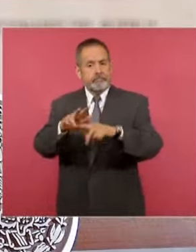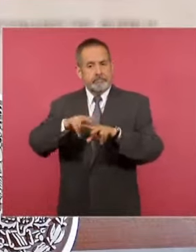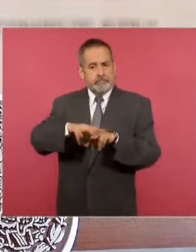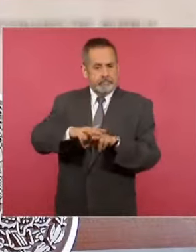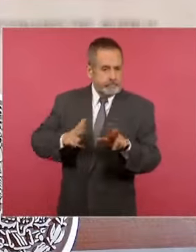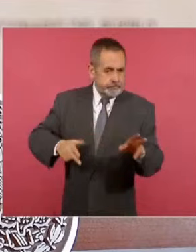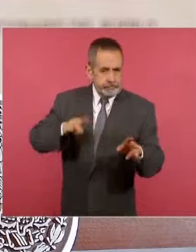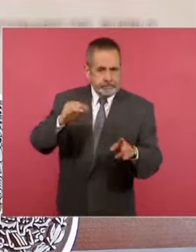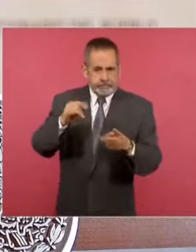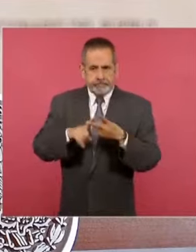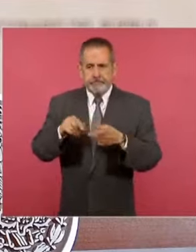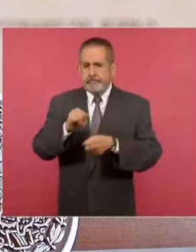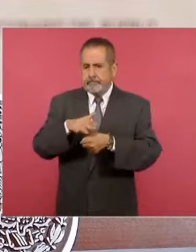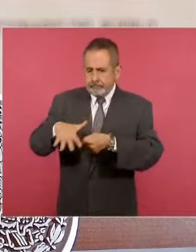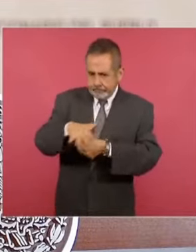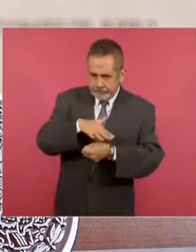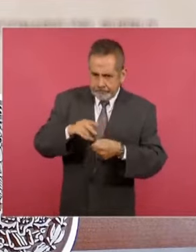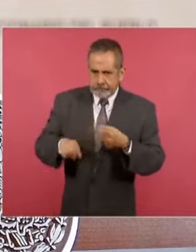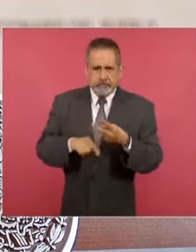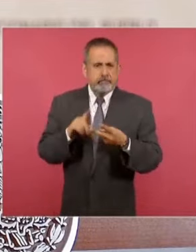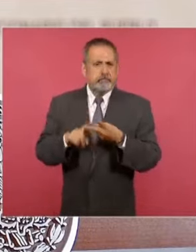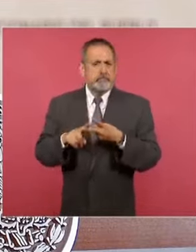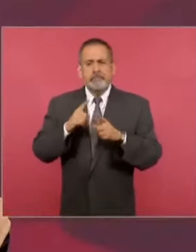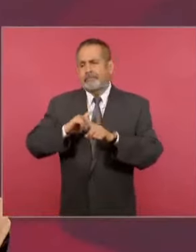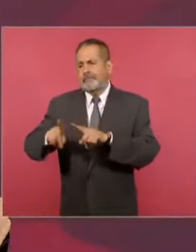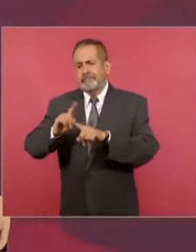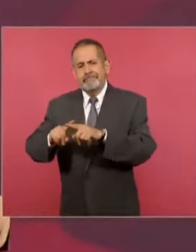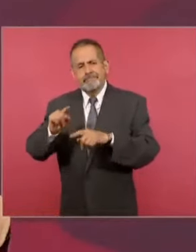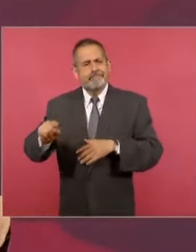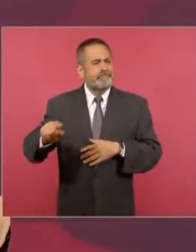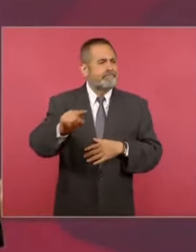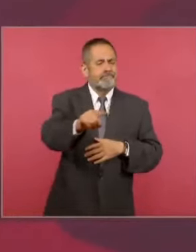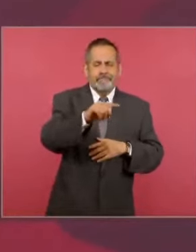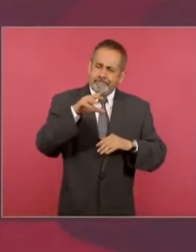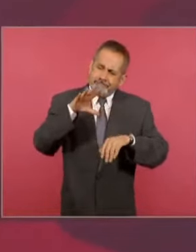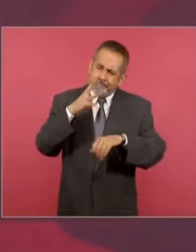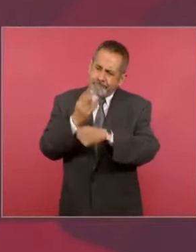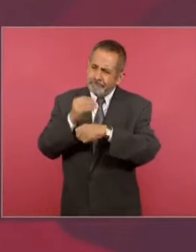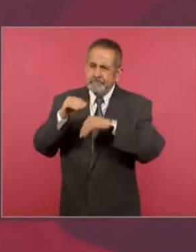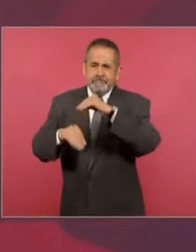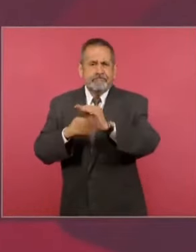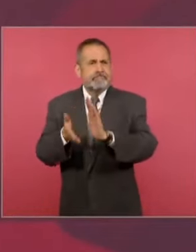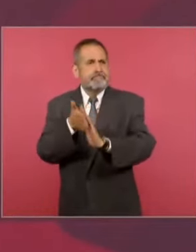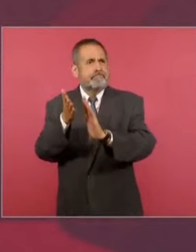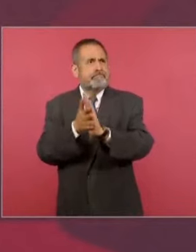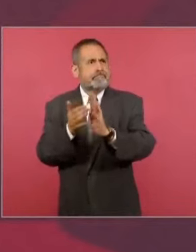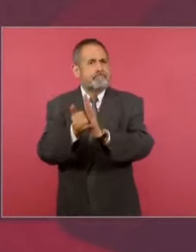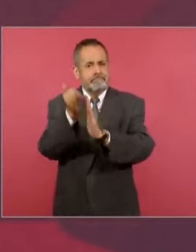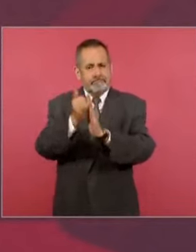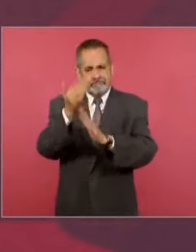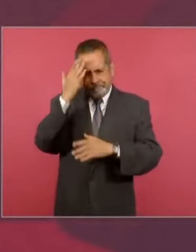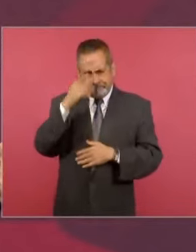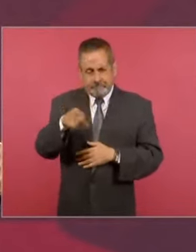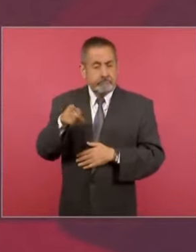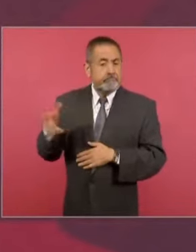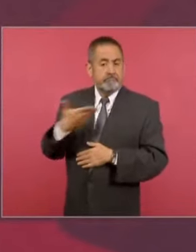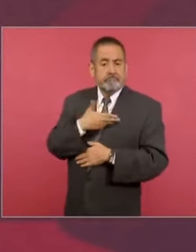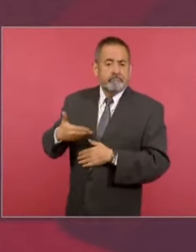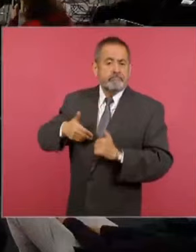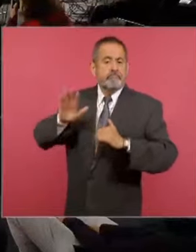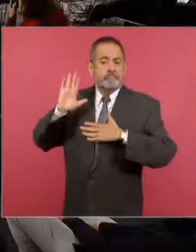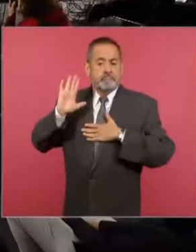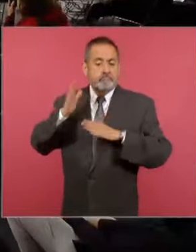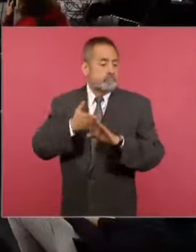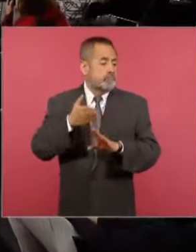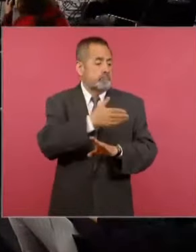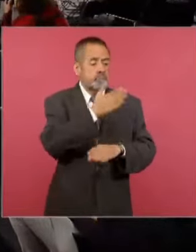Maya, el Istmo, y hay diferentes obras de infraestructura, ustedes saben que hay un compromiso, como no se hacía